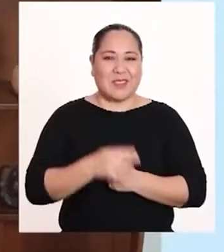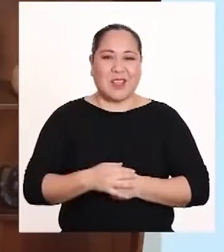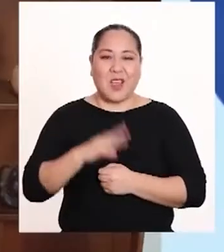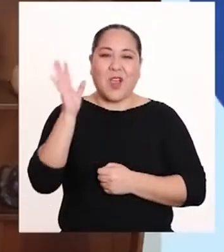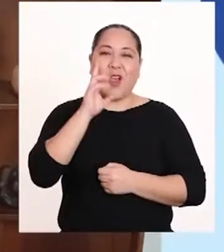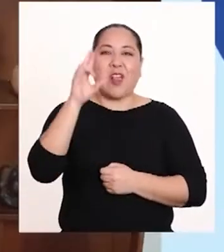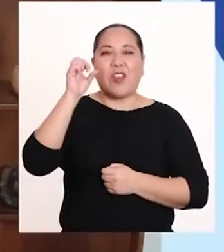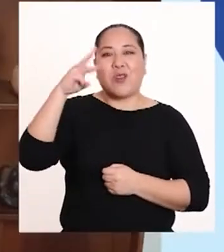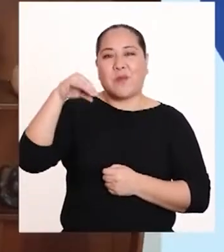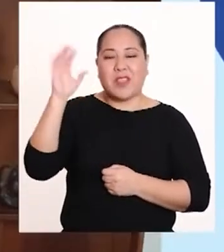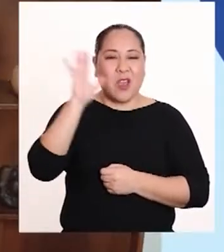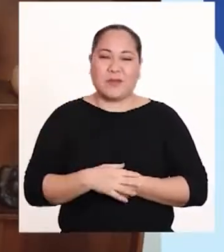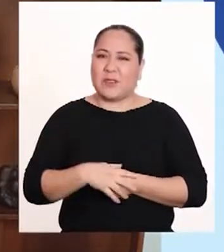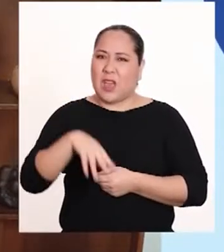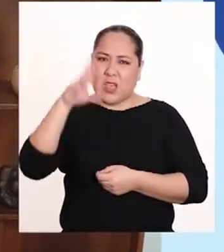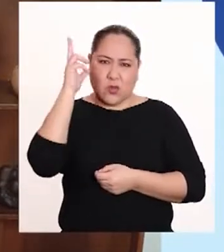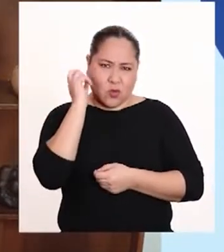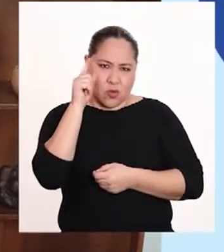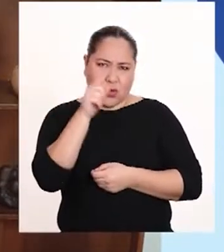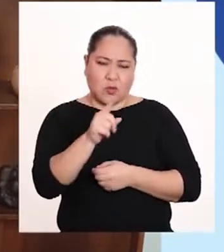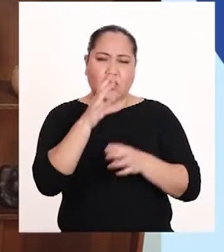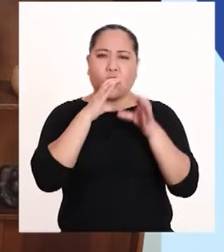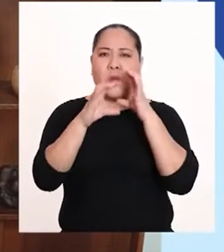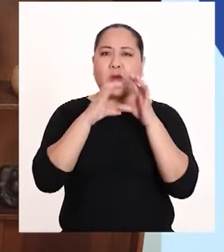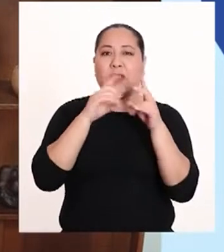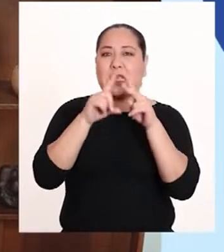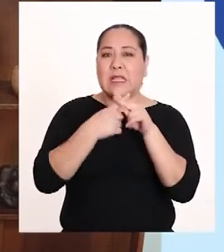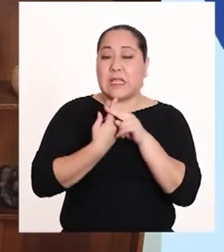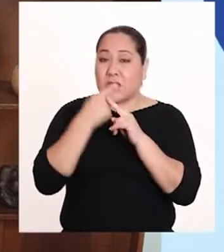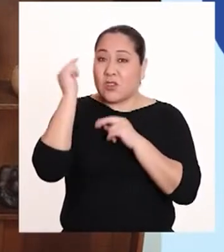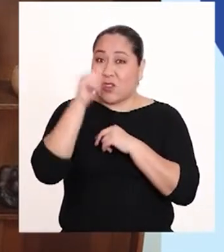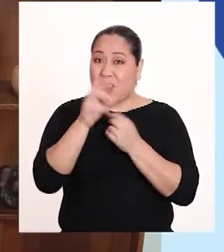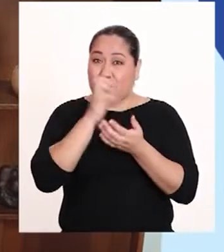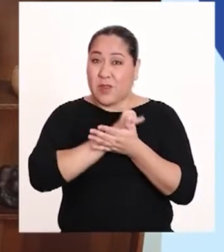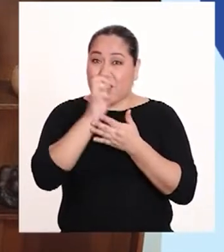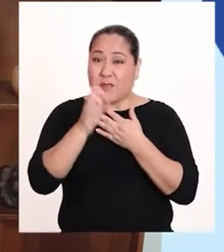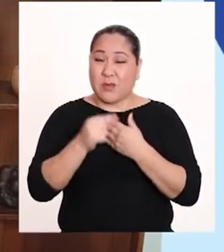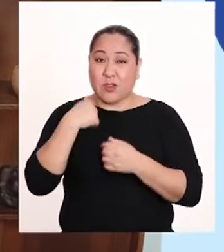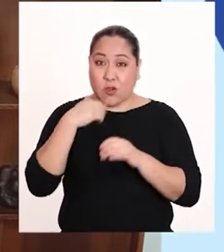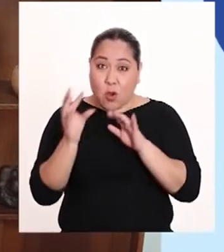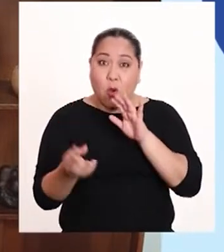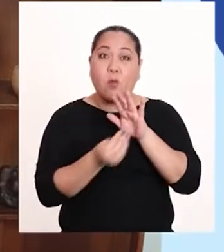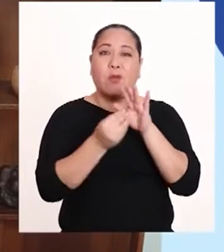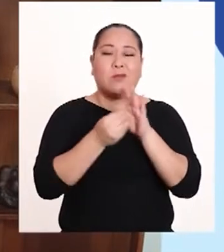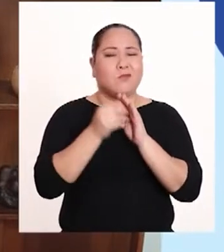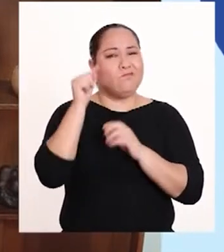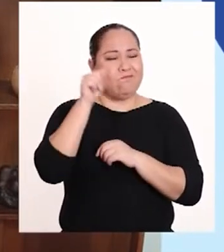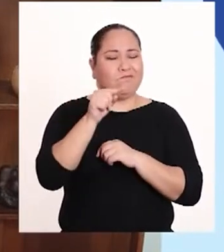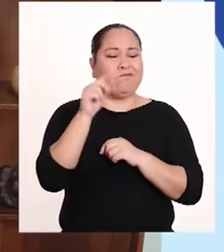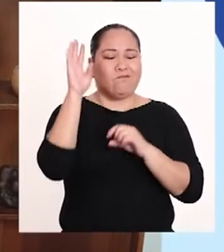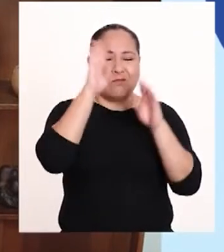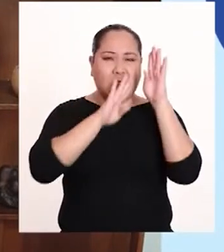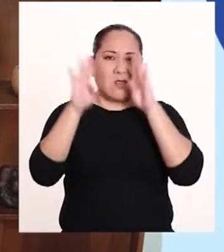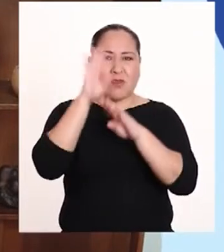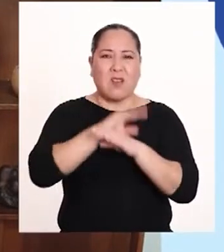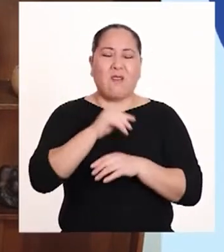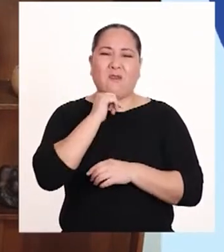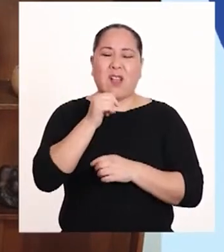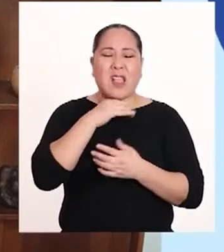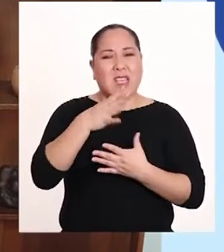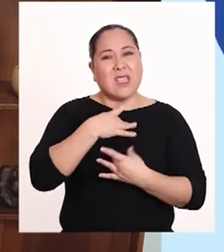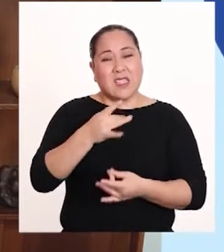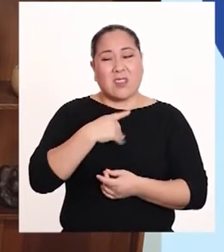profesora! Hola, Romina y Mario. Escuché su conversación del inicio del programa y me sumo a su preocupación por el